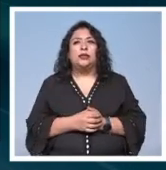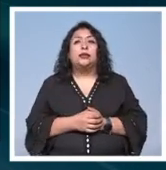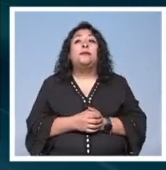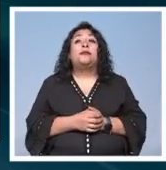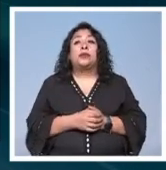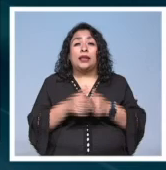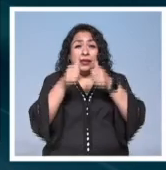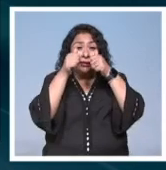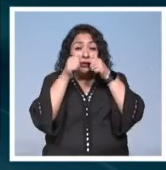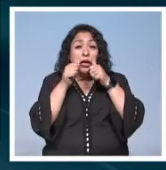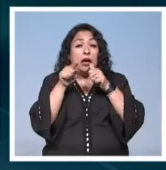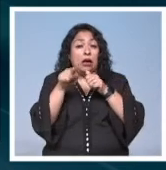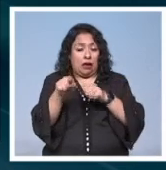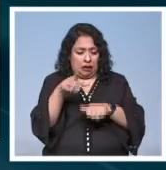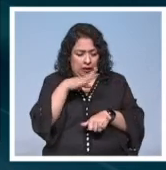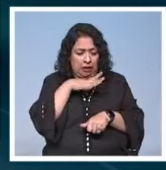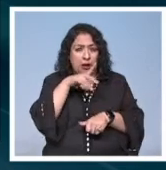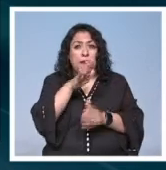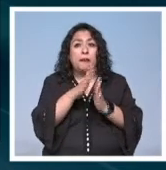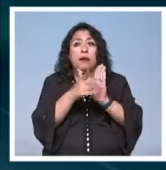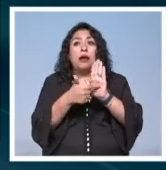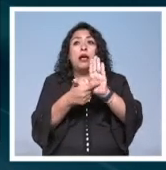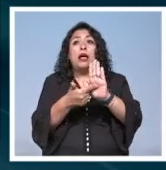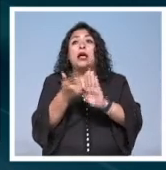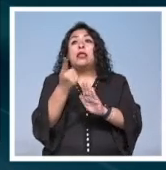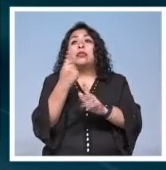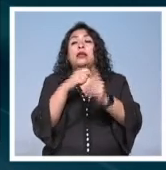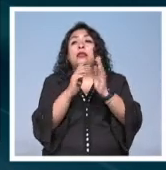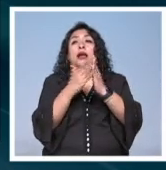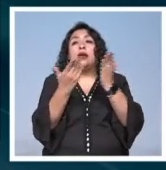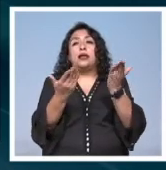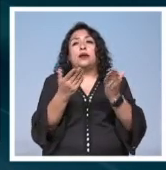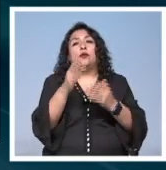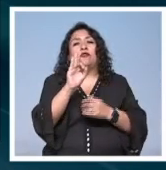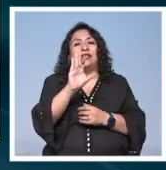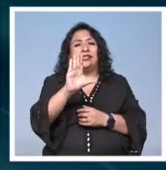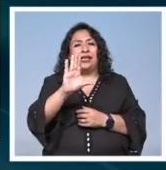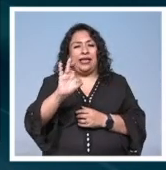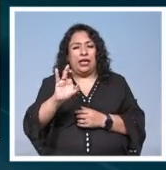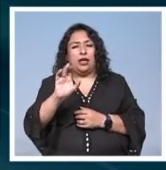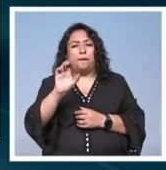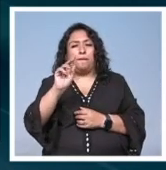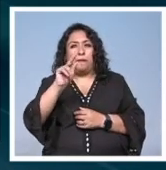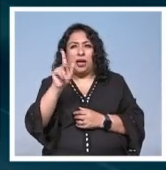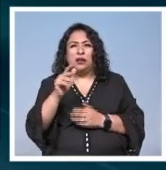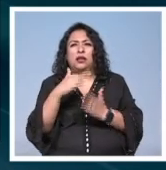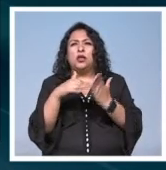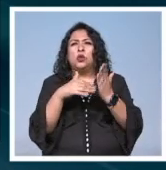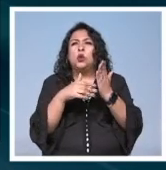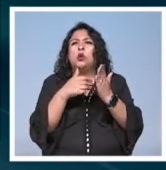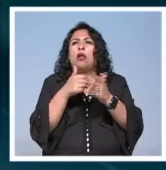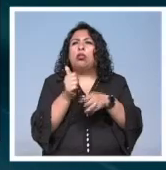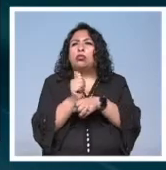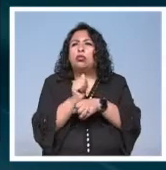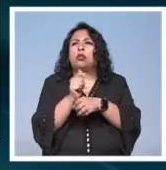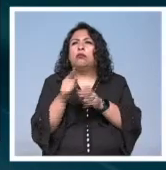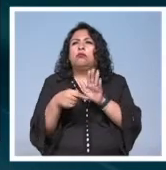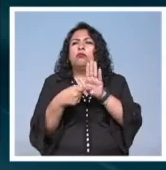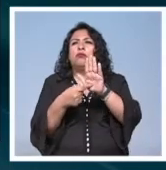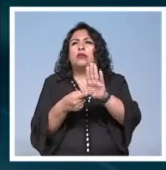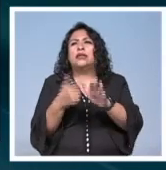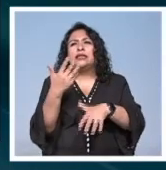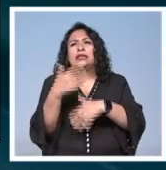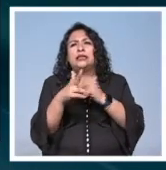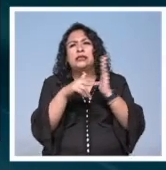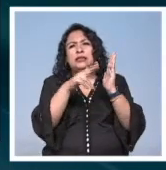Ceguera y Estaraz se presentó en la librería Octavio Paz del Fondo de Cultura Económica con una lectura dramatizada acompañada de la exhibición de las